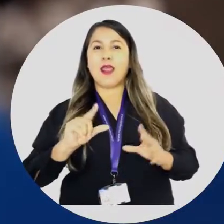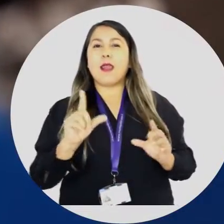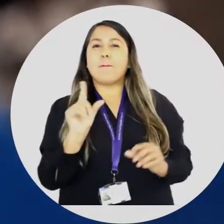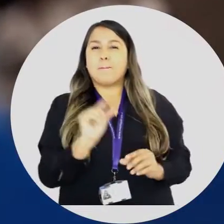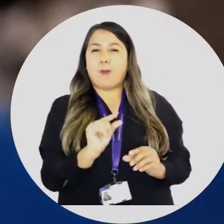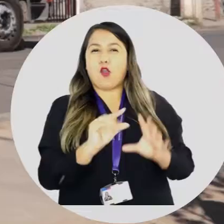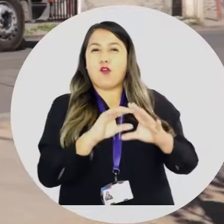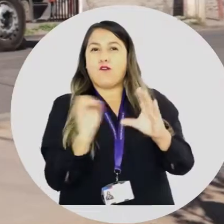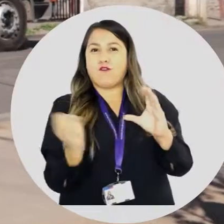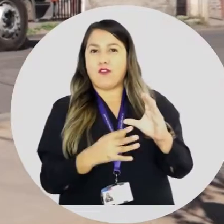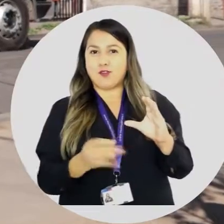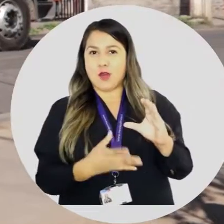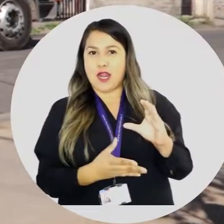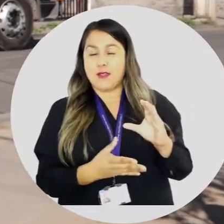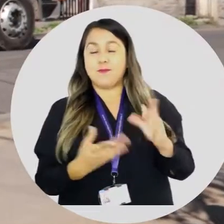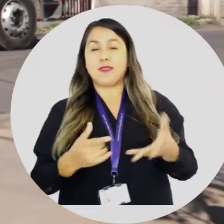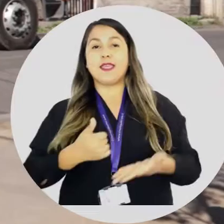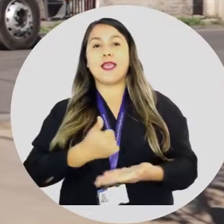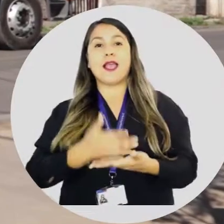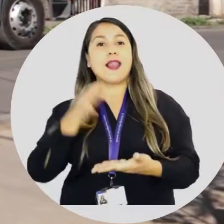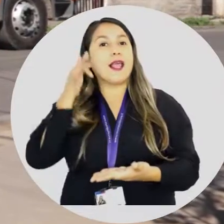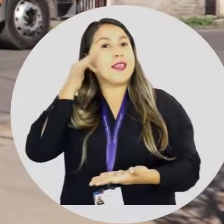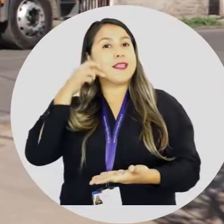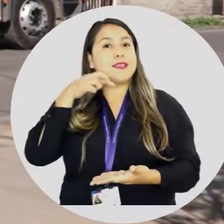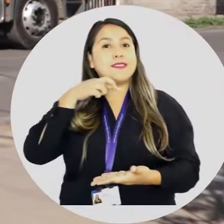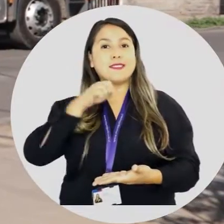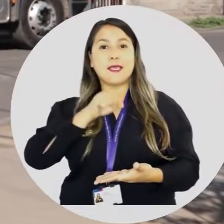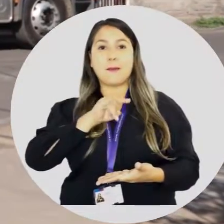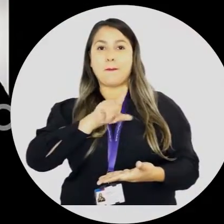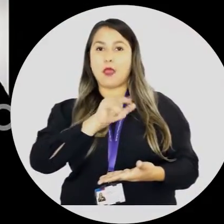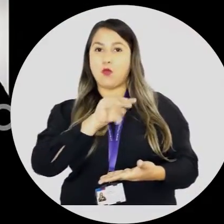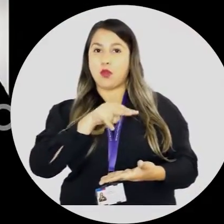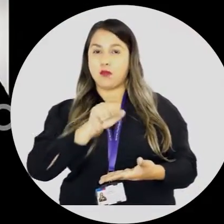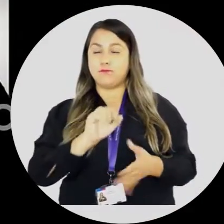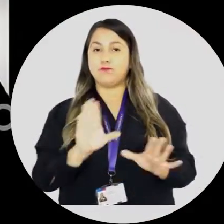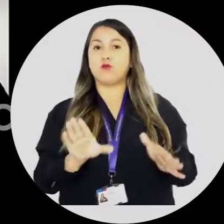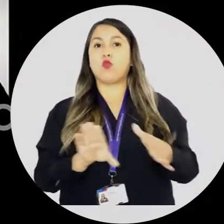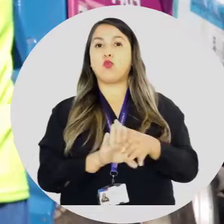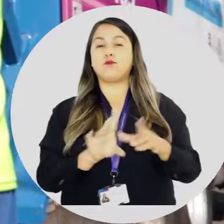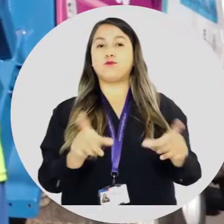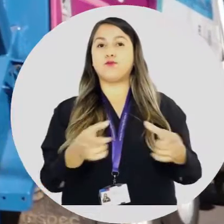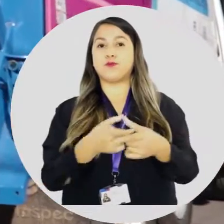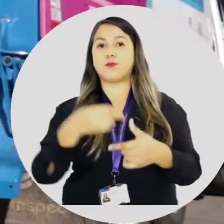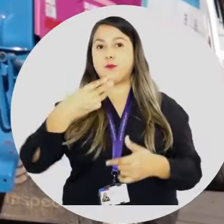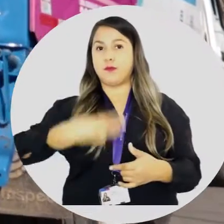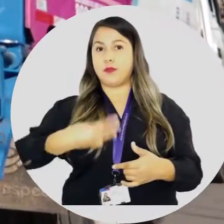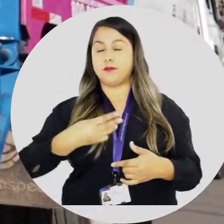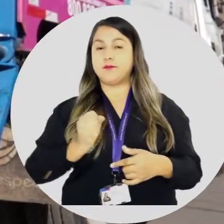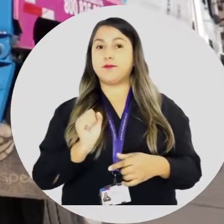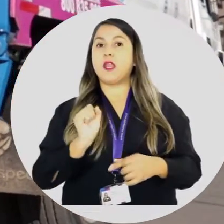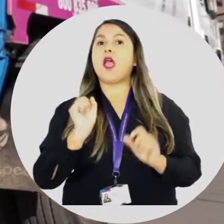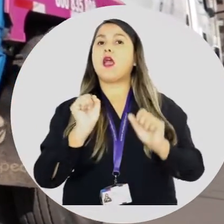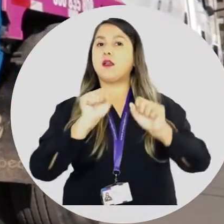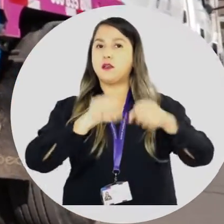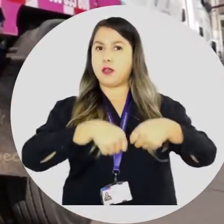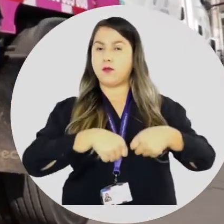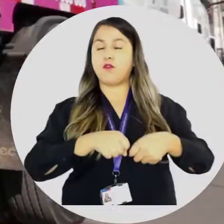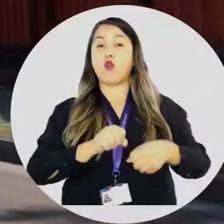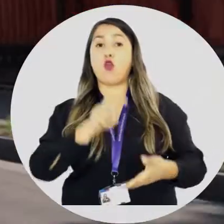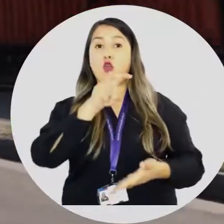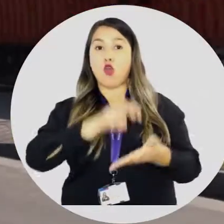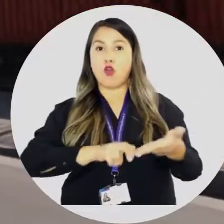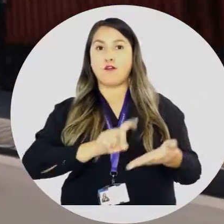microbasurales. La alcaldesa Paulina Bobadilla Navarrete junto al Consejo Municipal aprobó declarar la